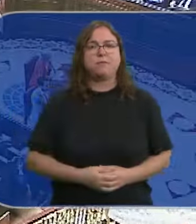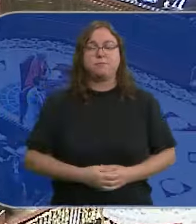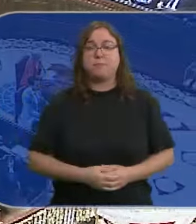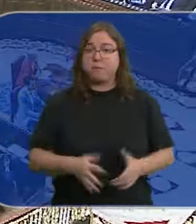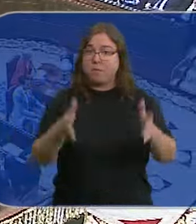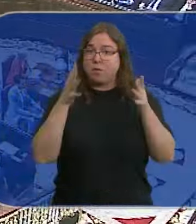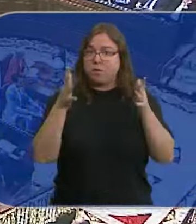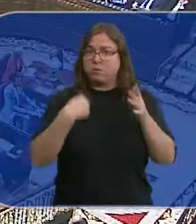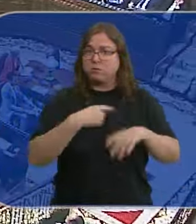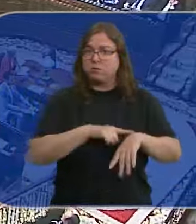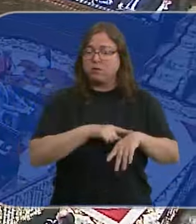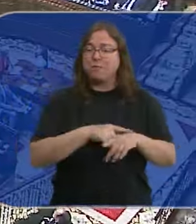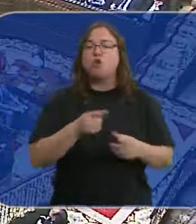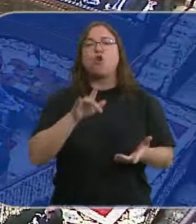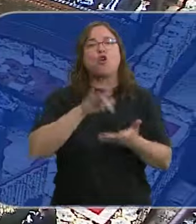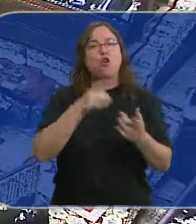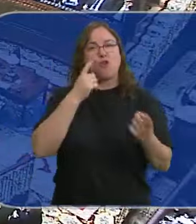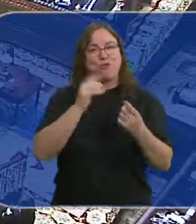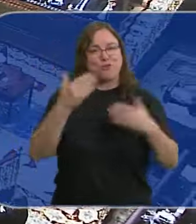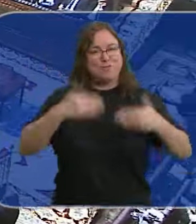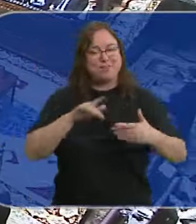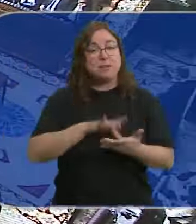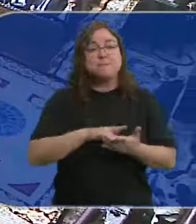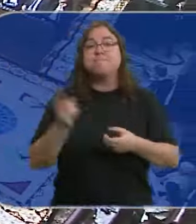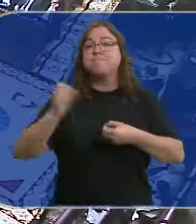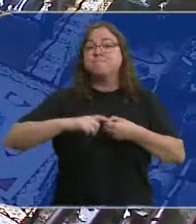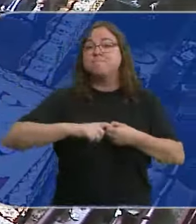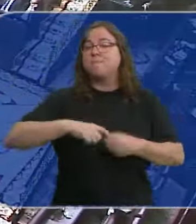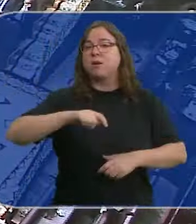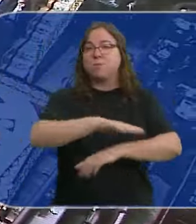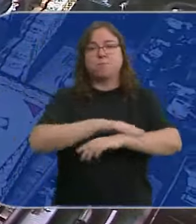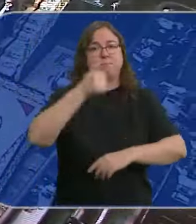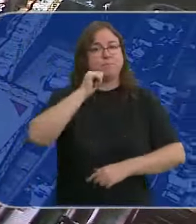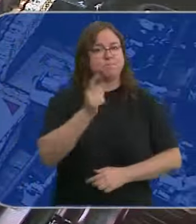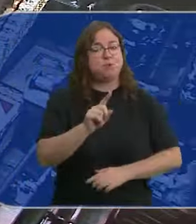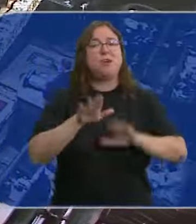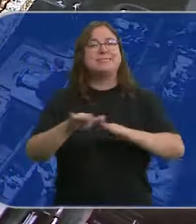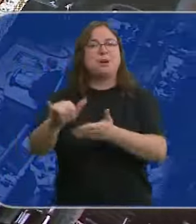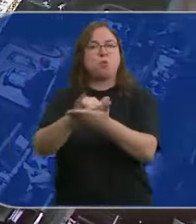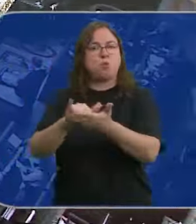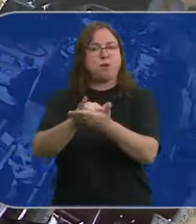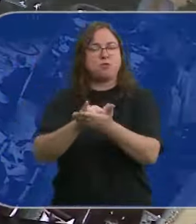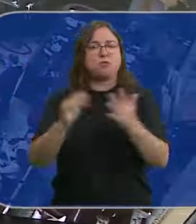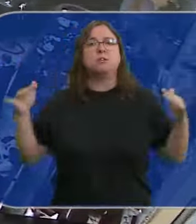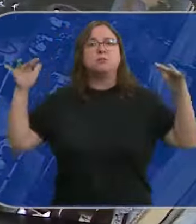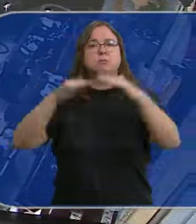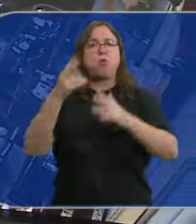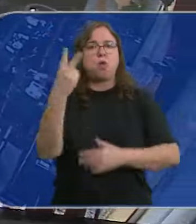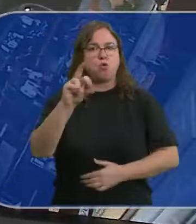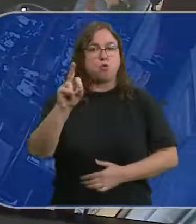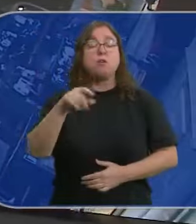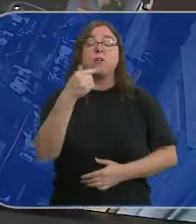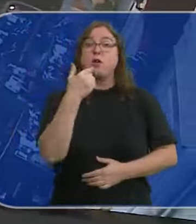En el Congreso, mientras tanto, la sesión de control de este miércoles no ha contado con el presidente del gobierno que se encuentra en Nueva York, en la cumbre de la ONU.